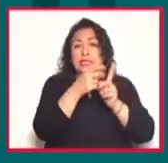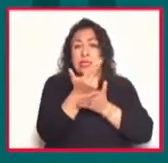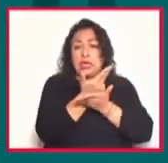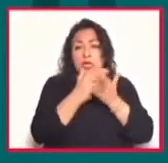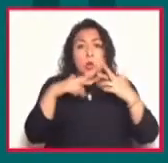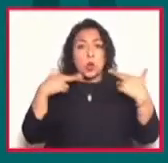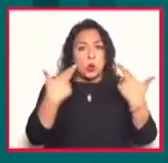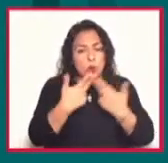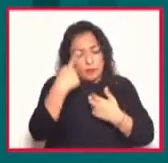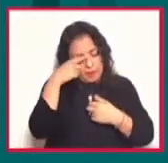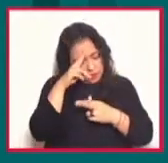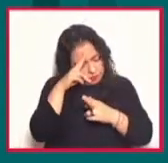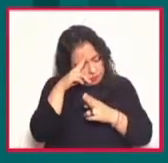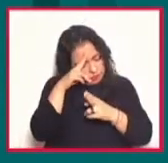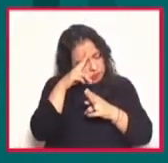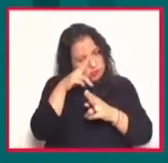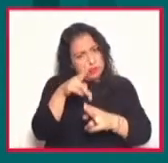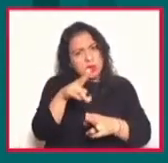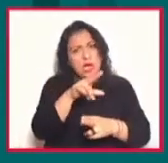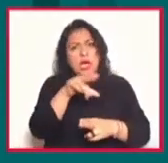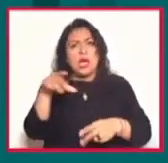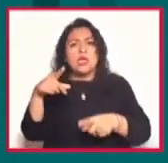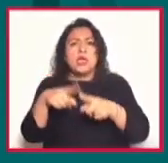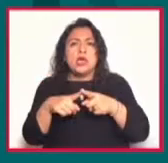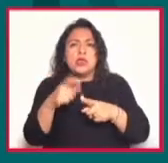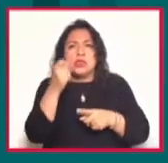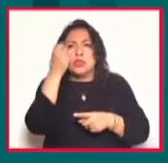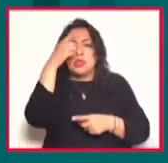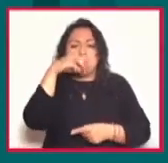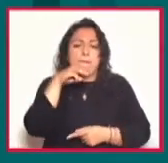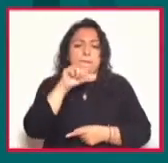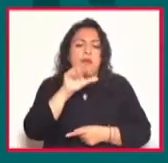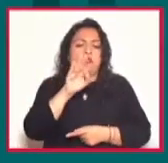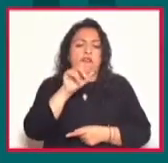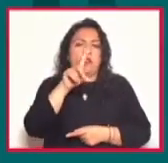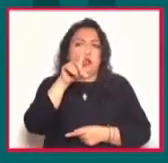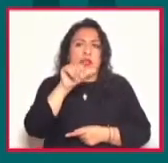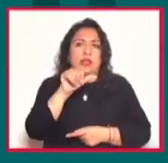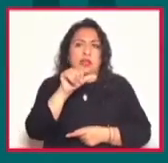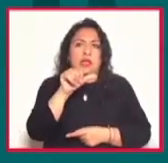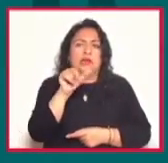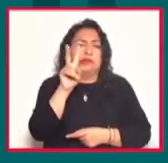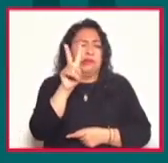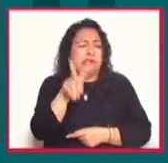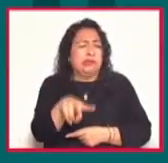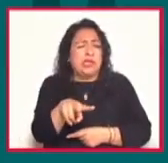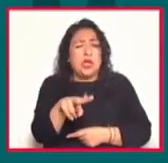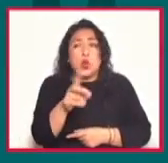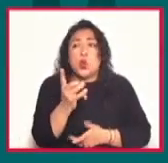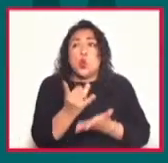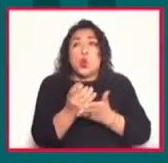rendirle un sentido, homenaje al creador de Mafalda, a el inigualable Quino.